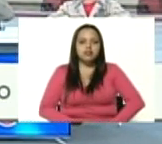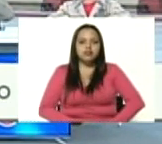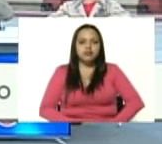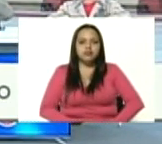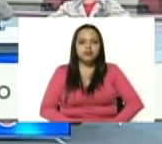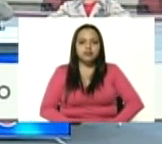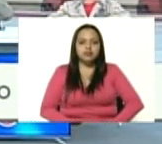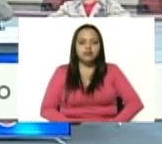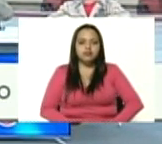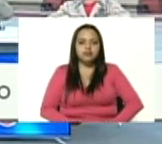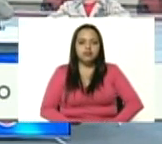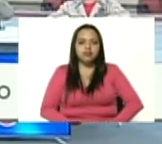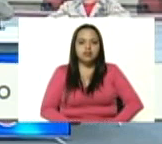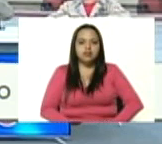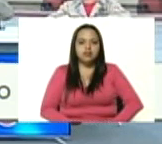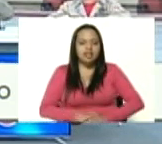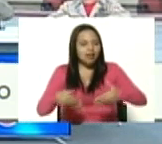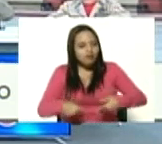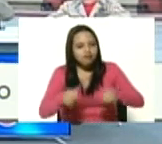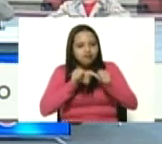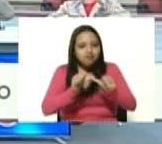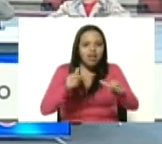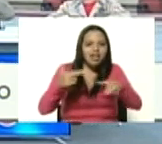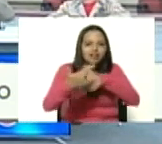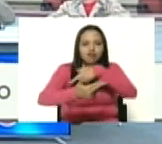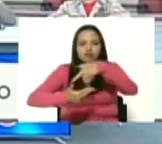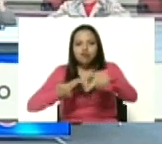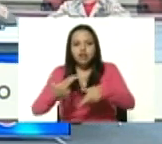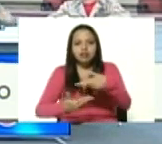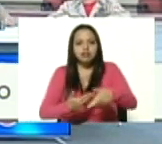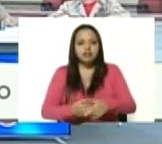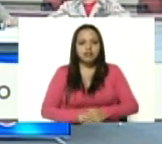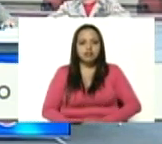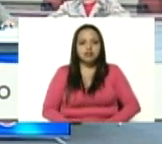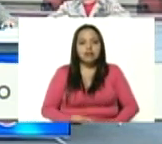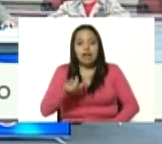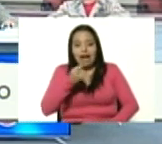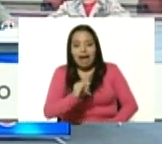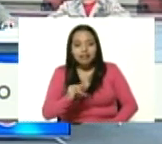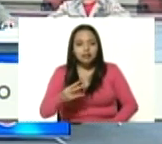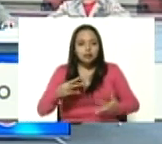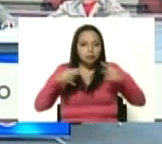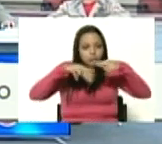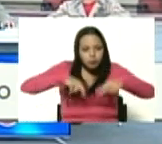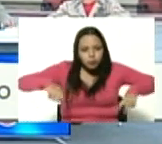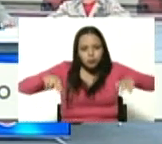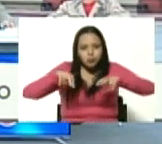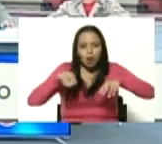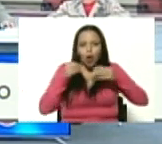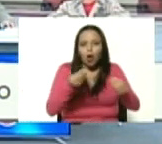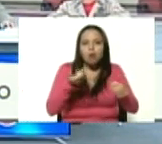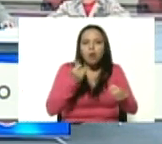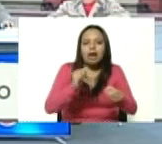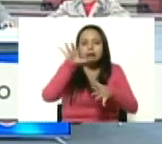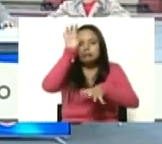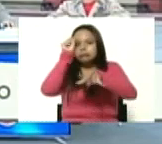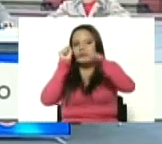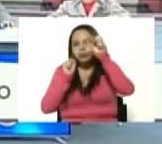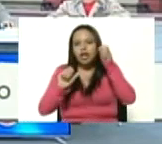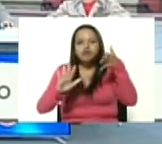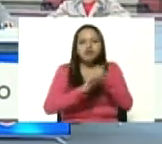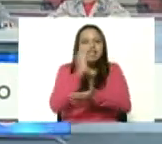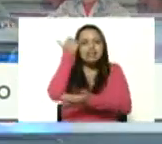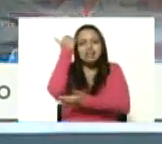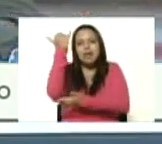de resistencia revolucionaria está en el estudio de la doctrina militar de la doctrina